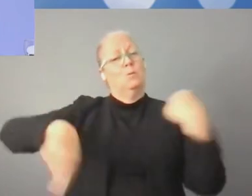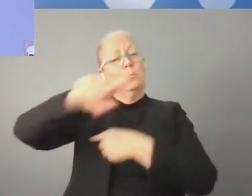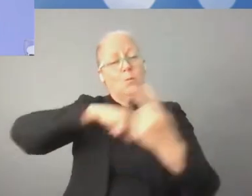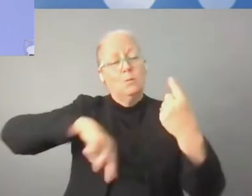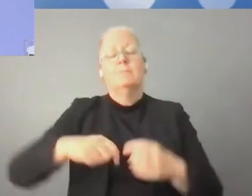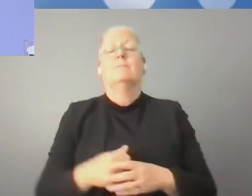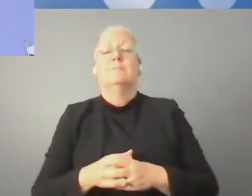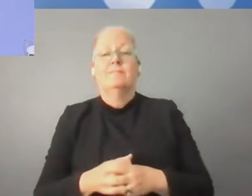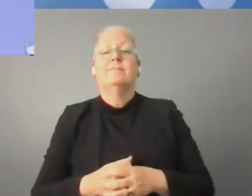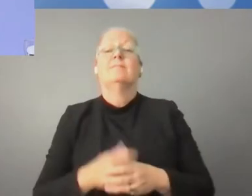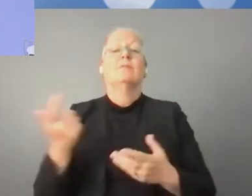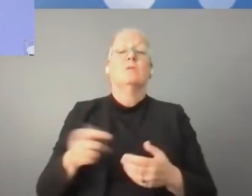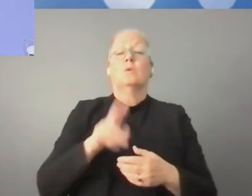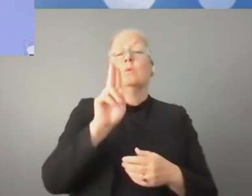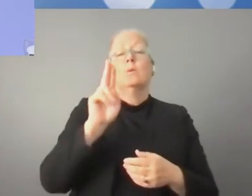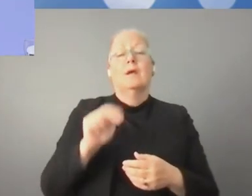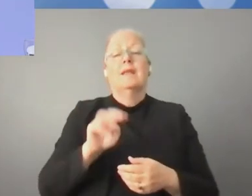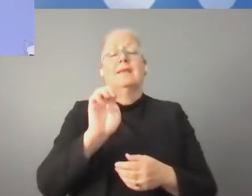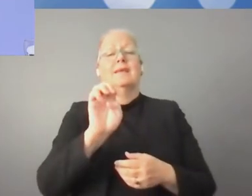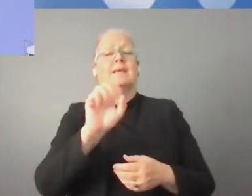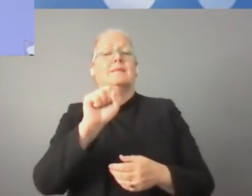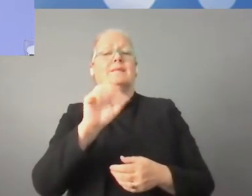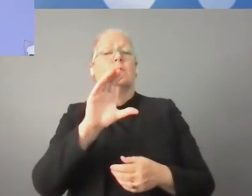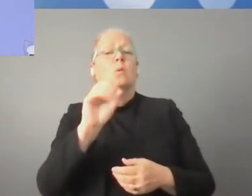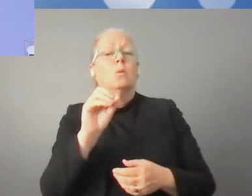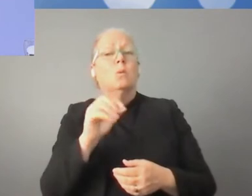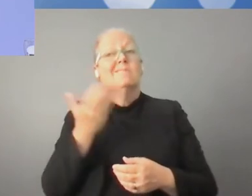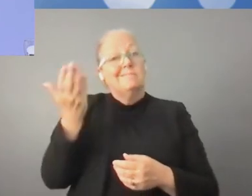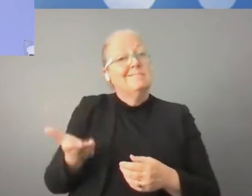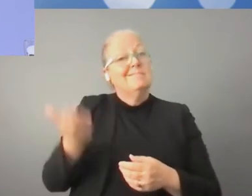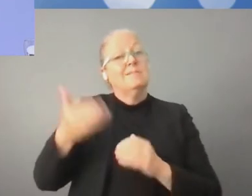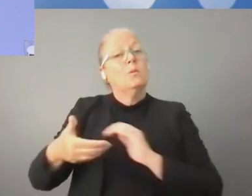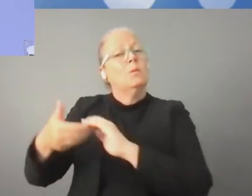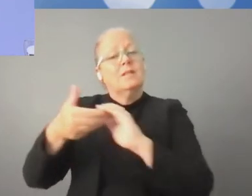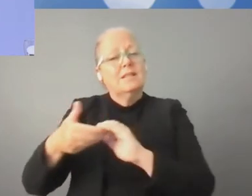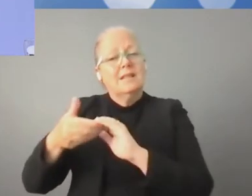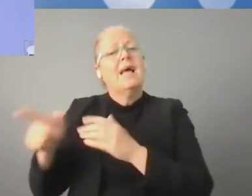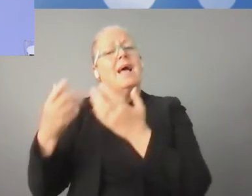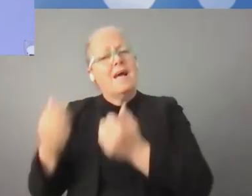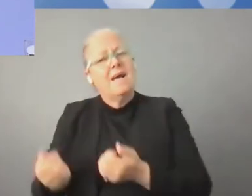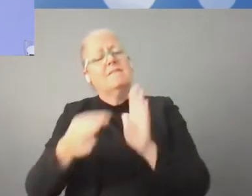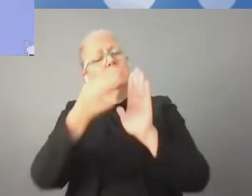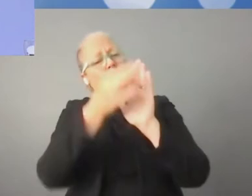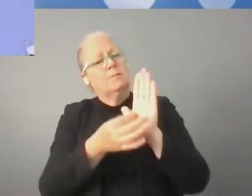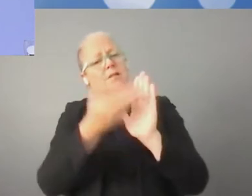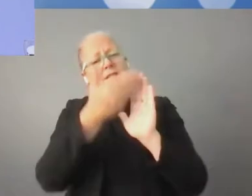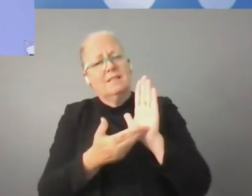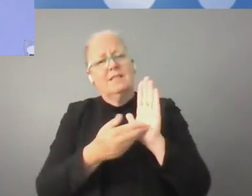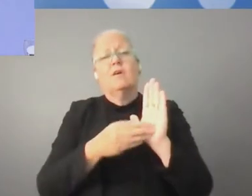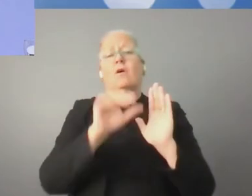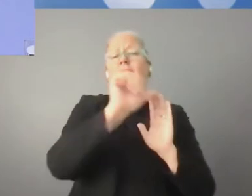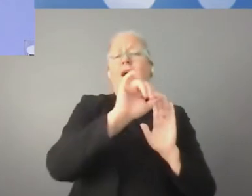abierto, seguro y libre el espacio relacionado con Internet. Otras entidades que